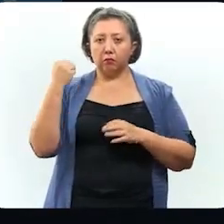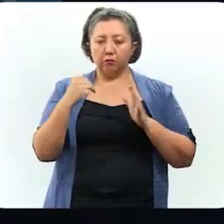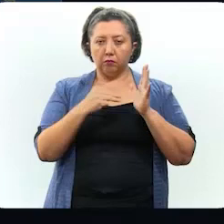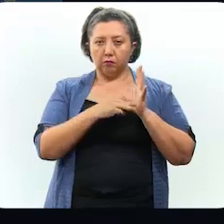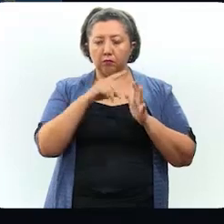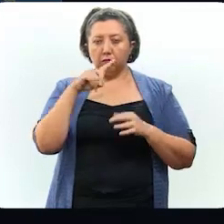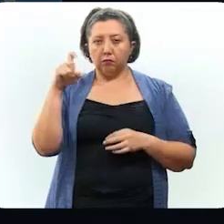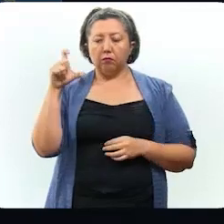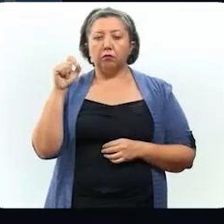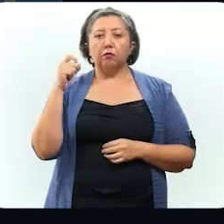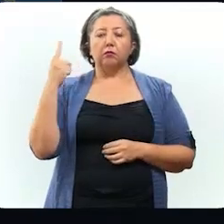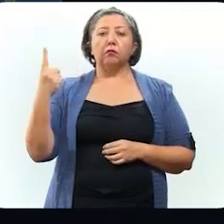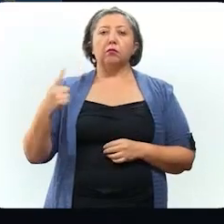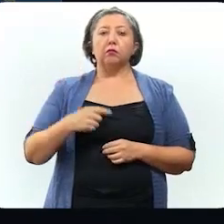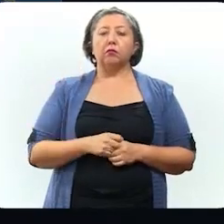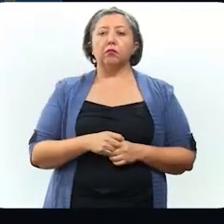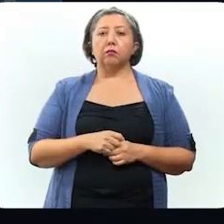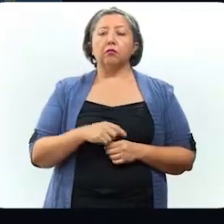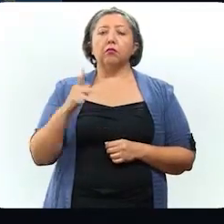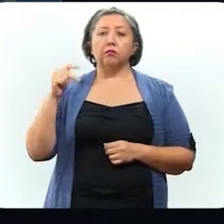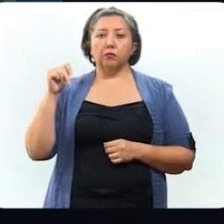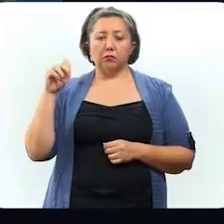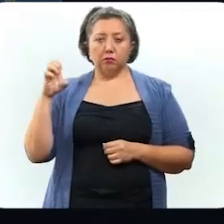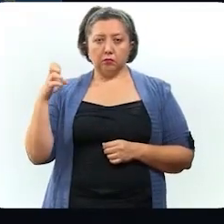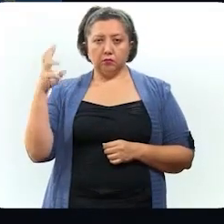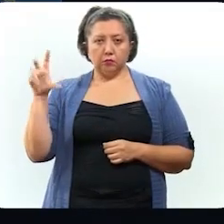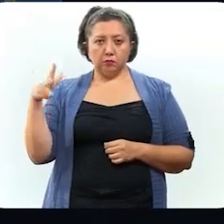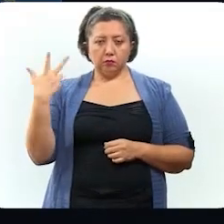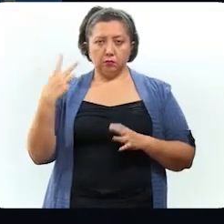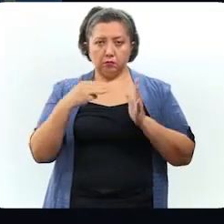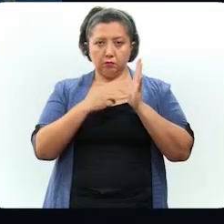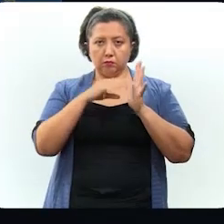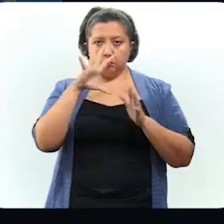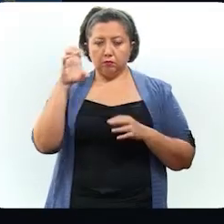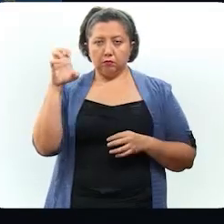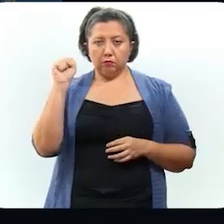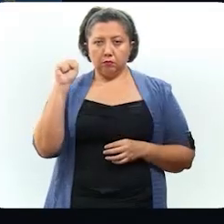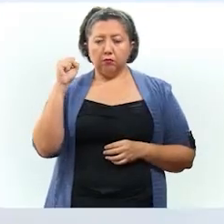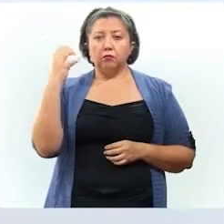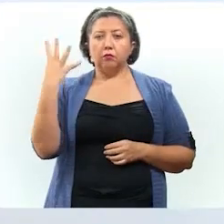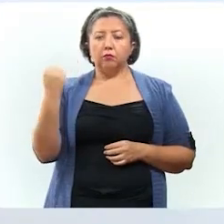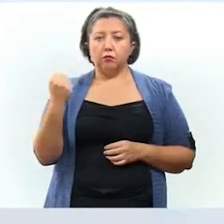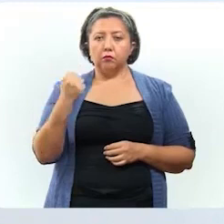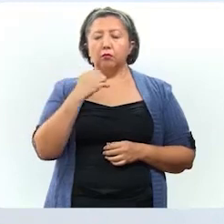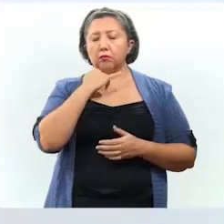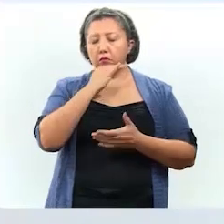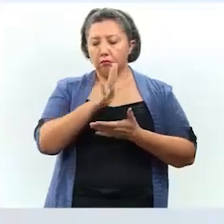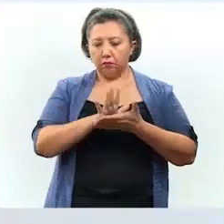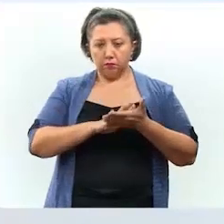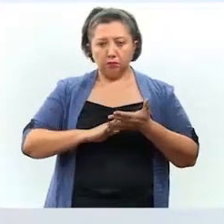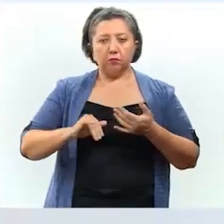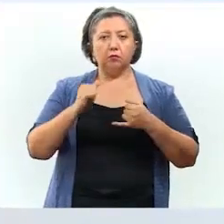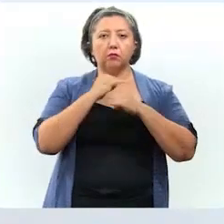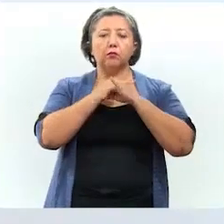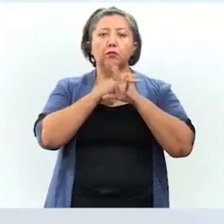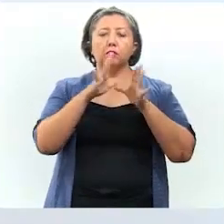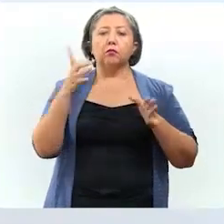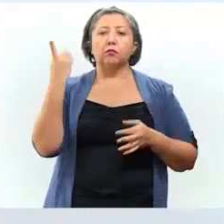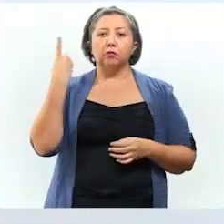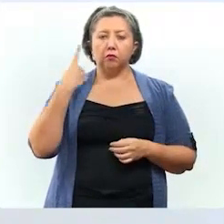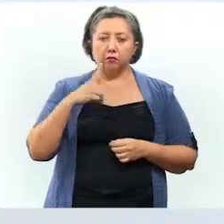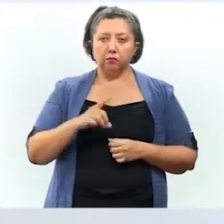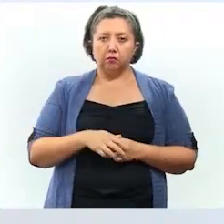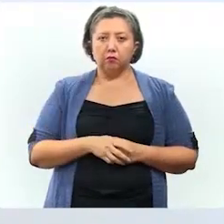nueve mil ciento veintiuno, en la zona poniente, trece mil quinientos sesenta y nueve. Lamentablemente, en este parte